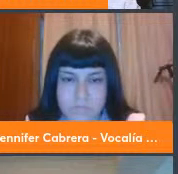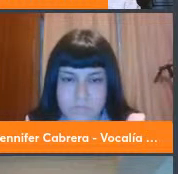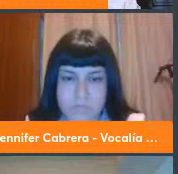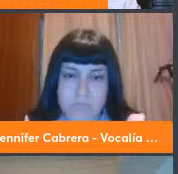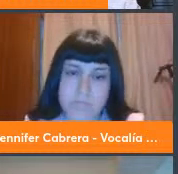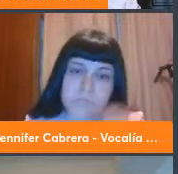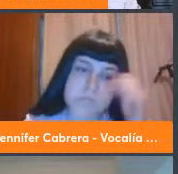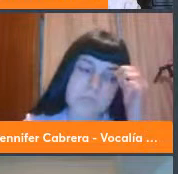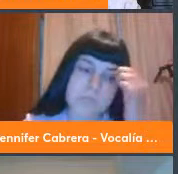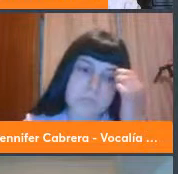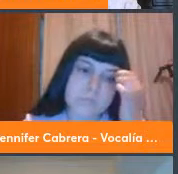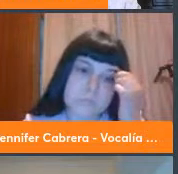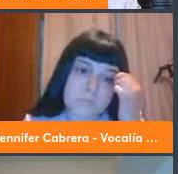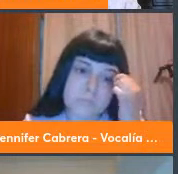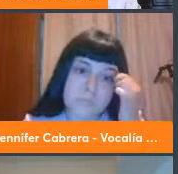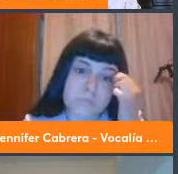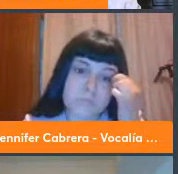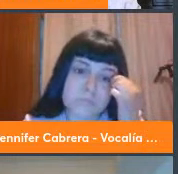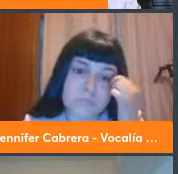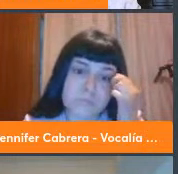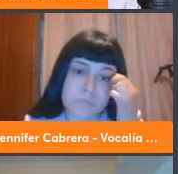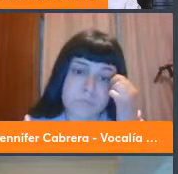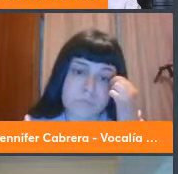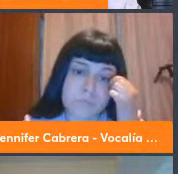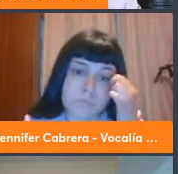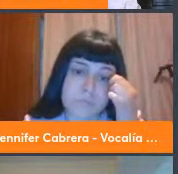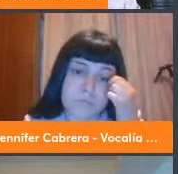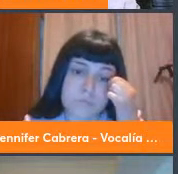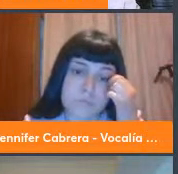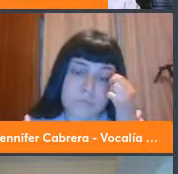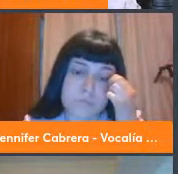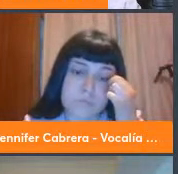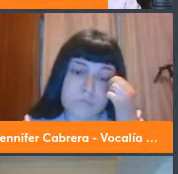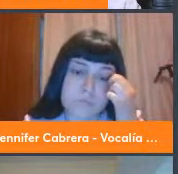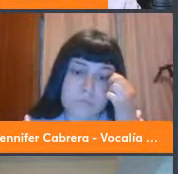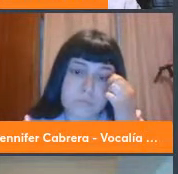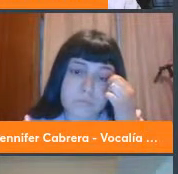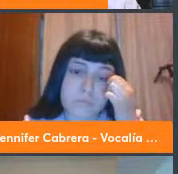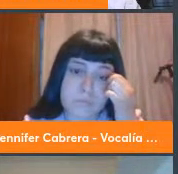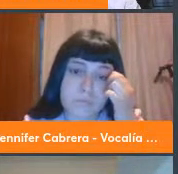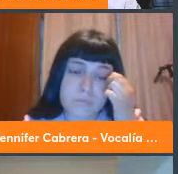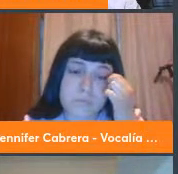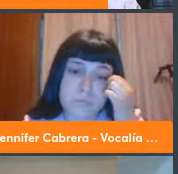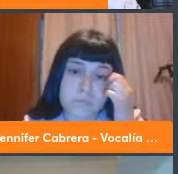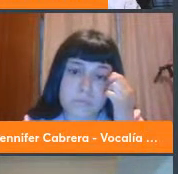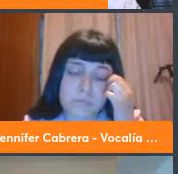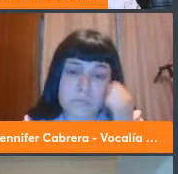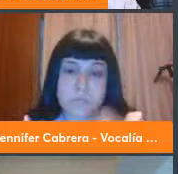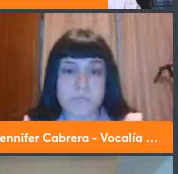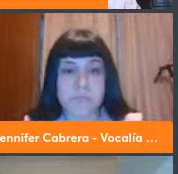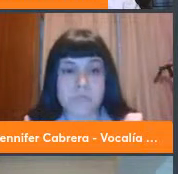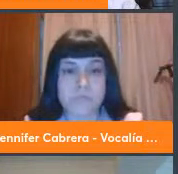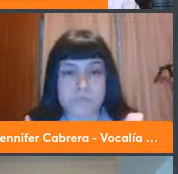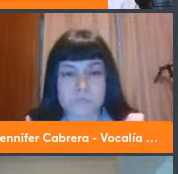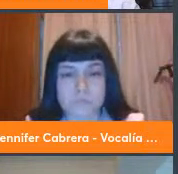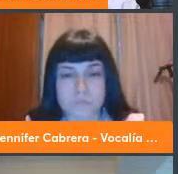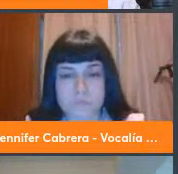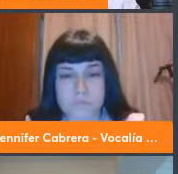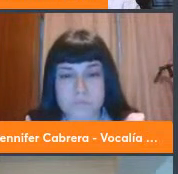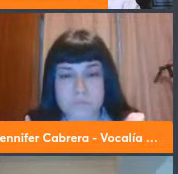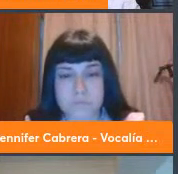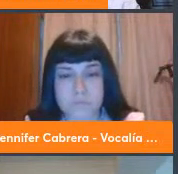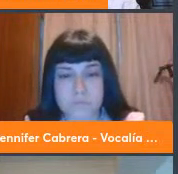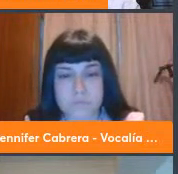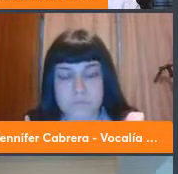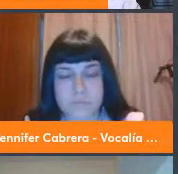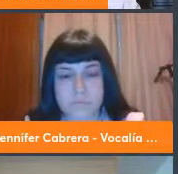las empresas a disminuir la brecha de género y aprender entonces a trazar esos indicadores tenemos otro programa mundial que es el Acelerador de